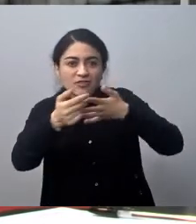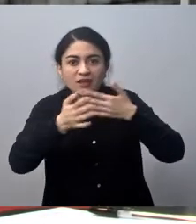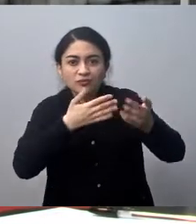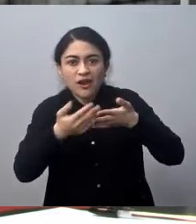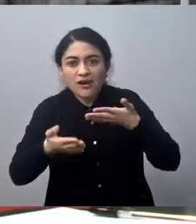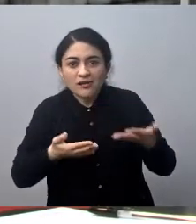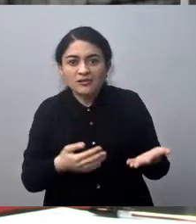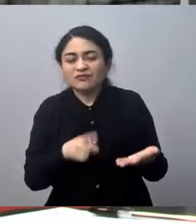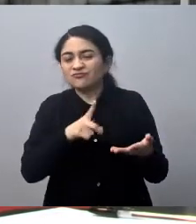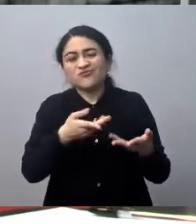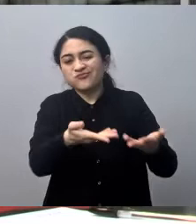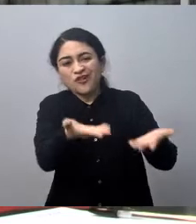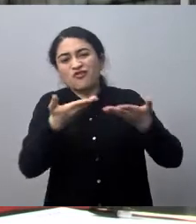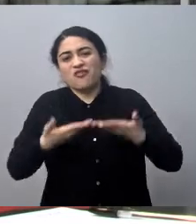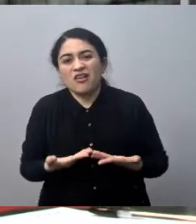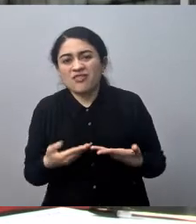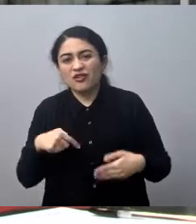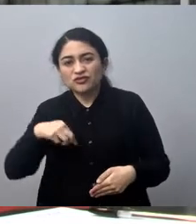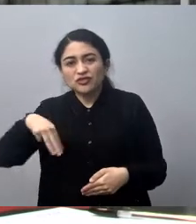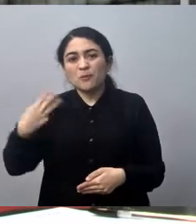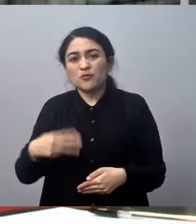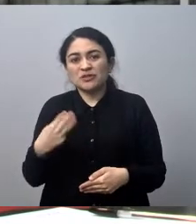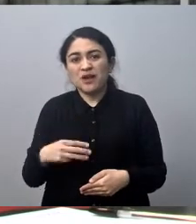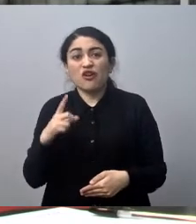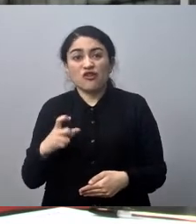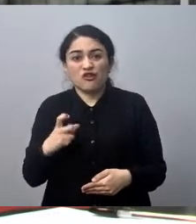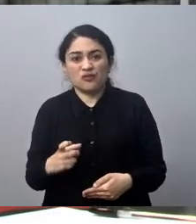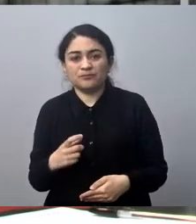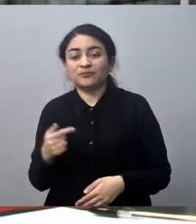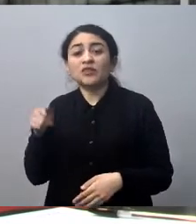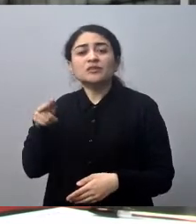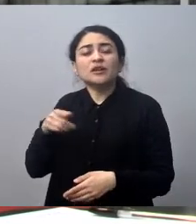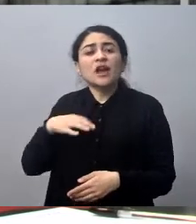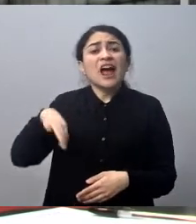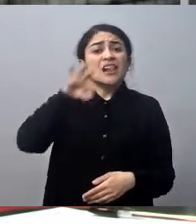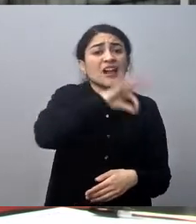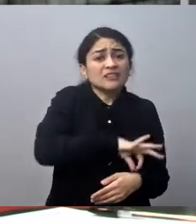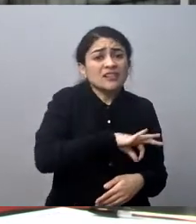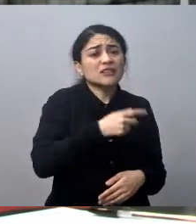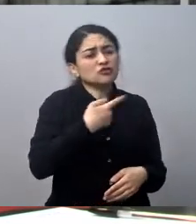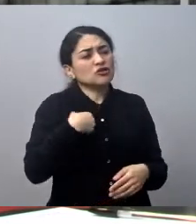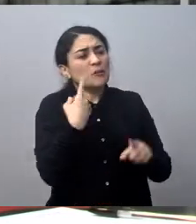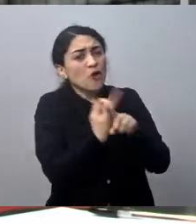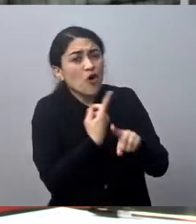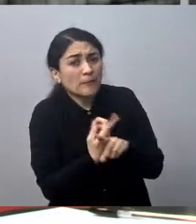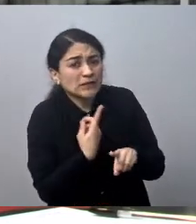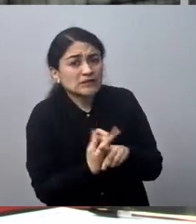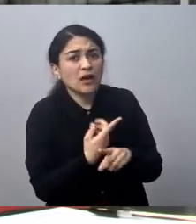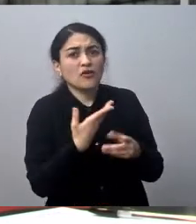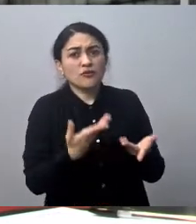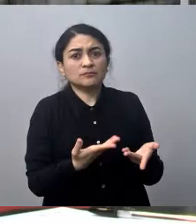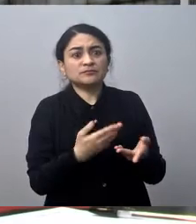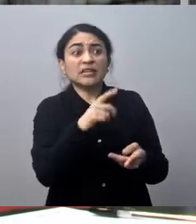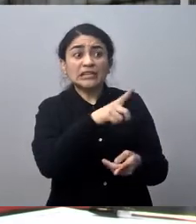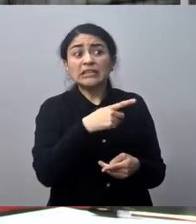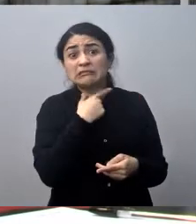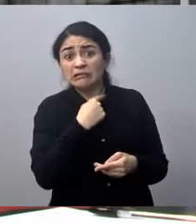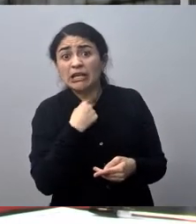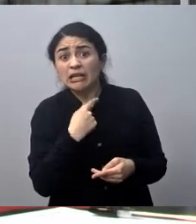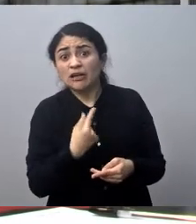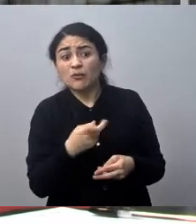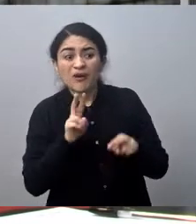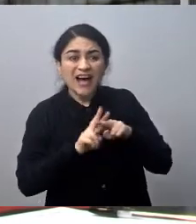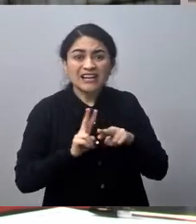sido entregada al municipio y ni idea. Entonces, la alcaldesa, hemos conversado en este último tiempo, yo ya he mostrado el interés, ¿no es cierto?, de